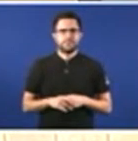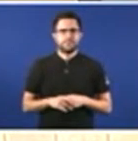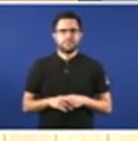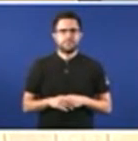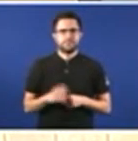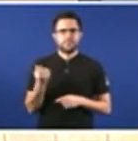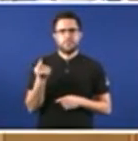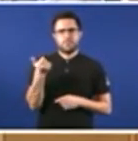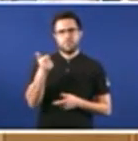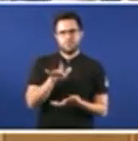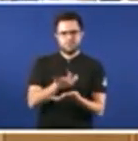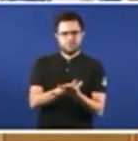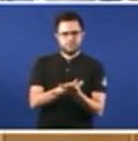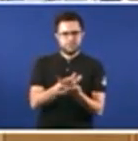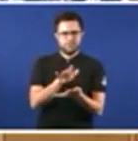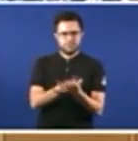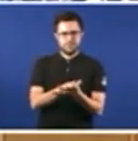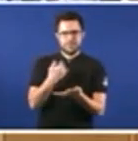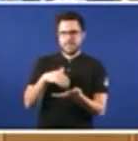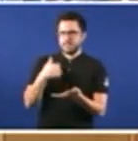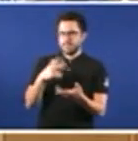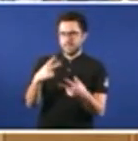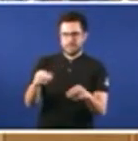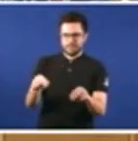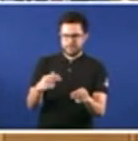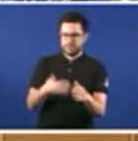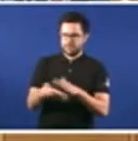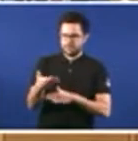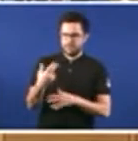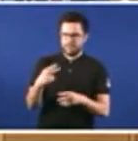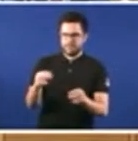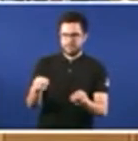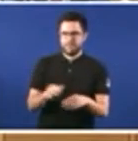Un pouquinho de calma, xa concluo Un pouquinho de calma